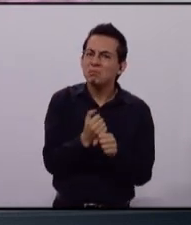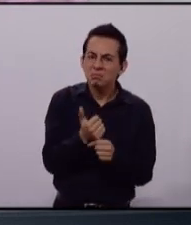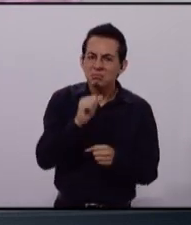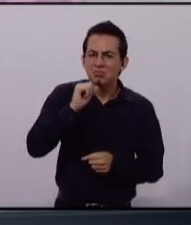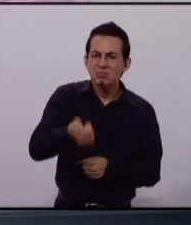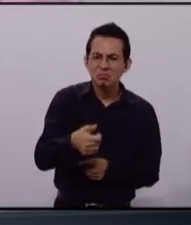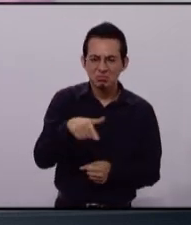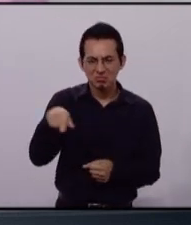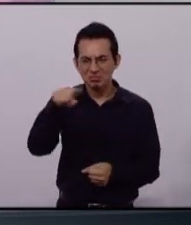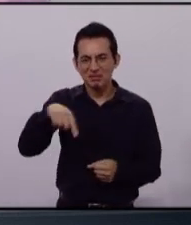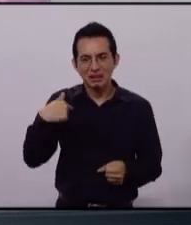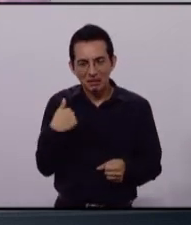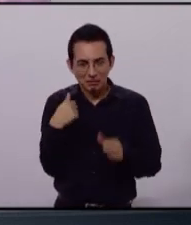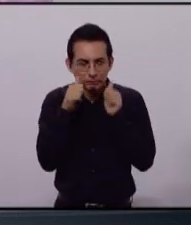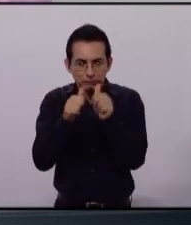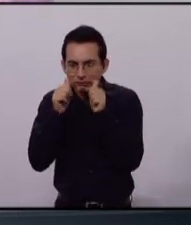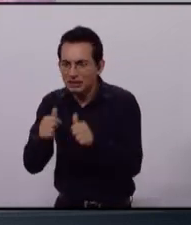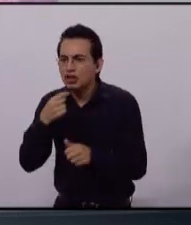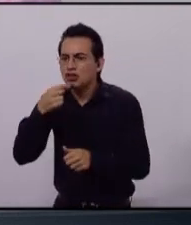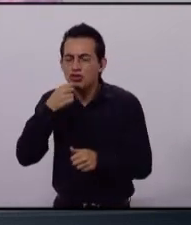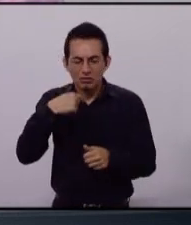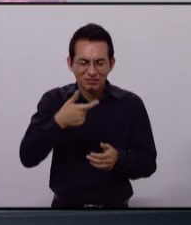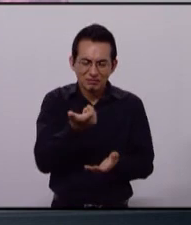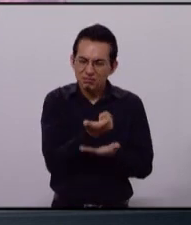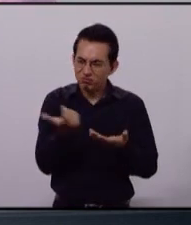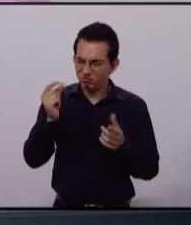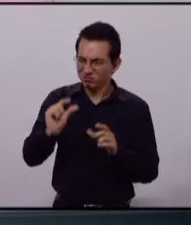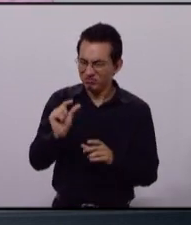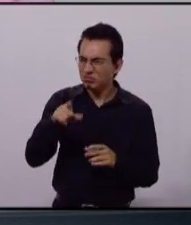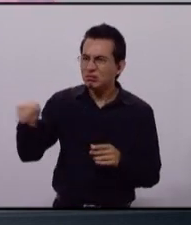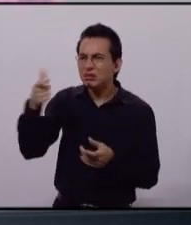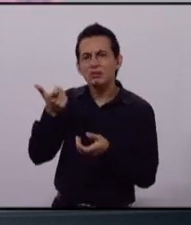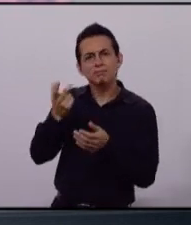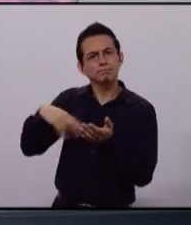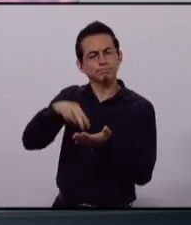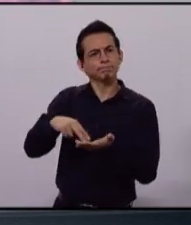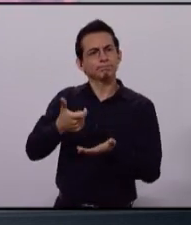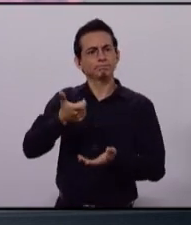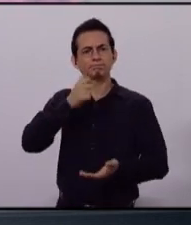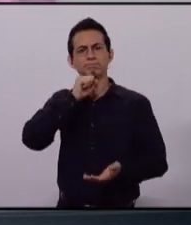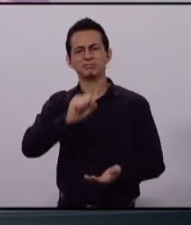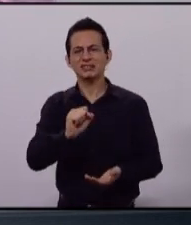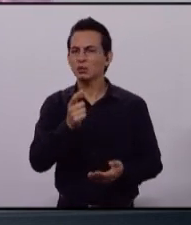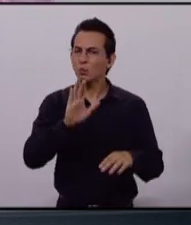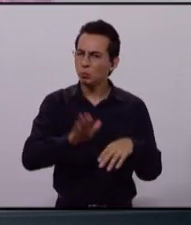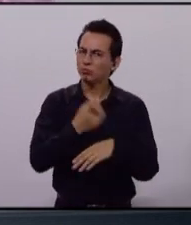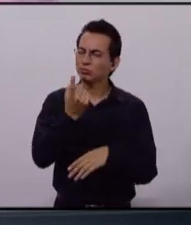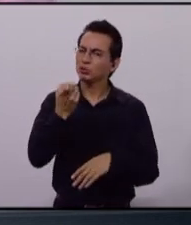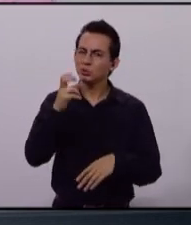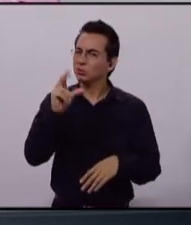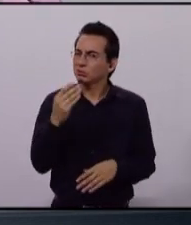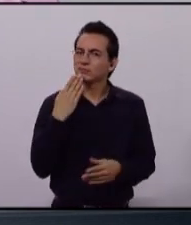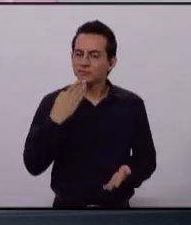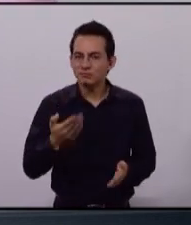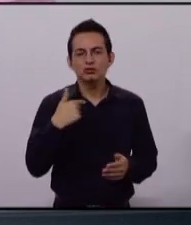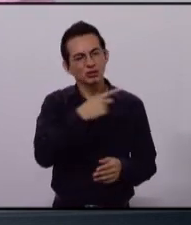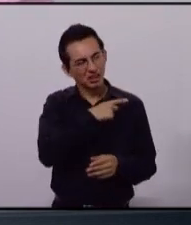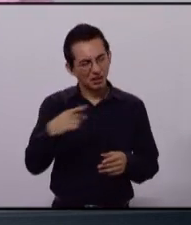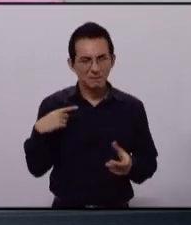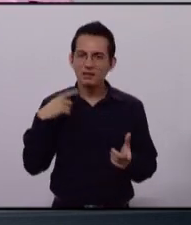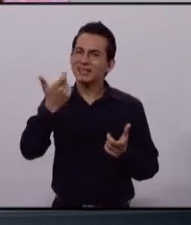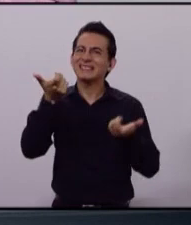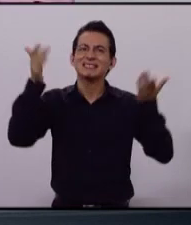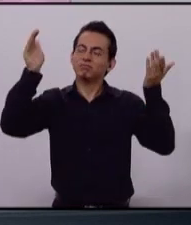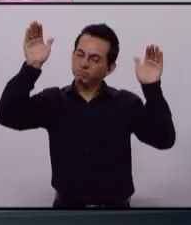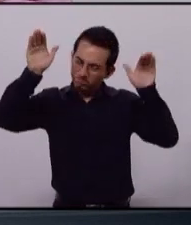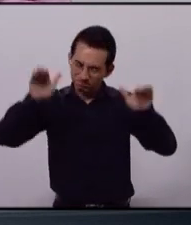a 35 niños como yo lo hago. No se vale, no se puede haber un gobierno rico con un pueblo pobre. Tendremos que bajar el salario,